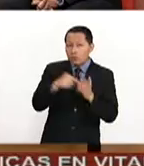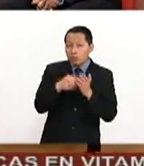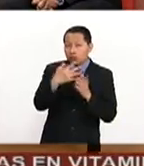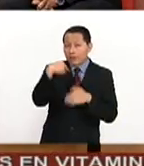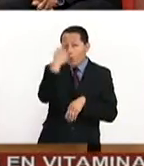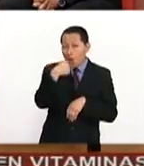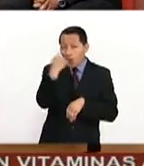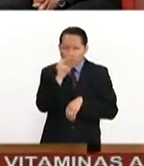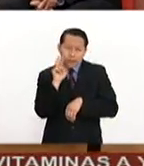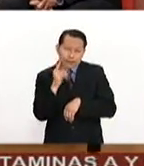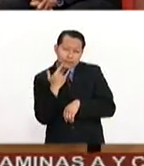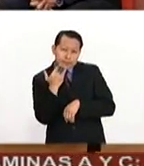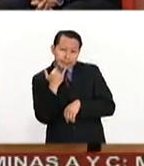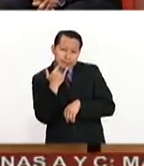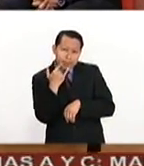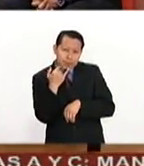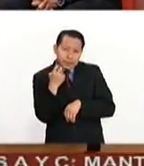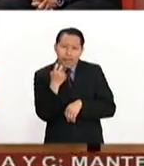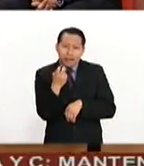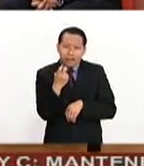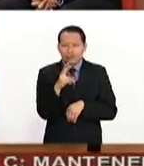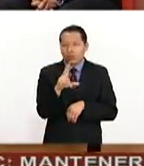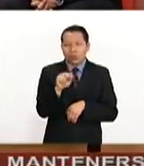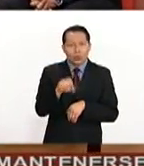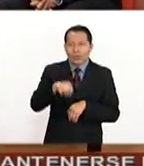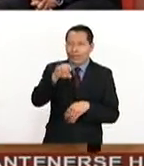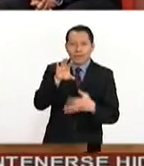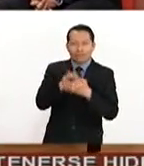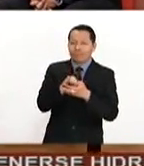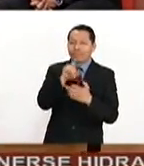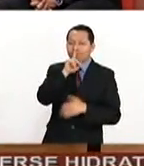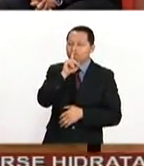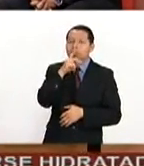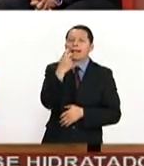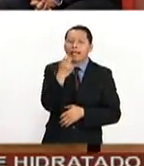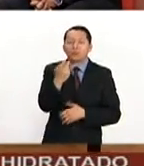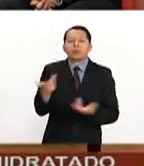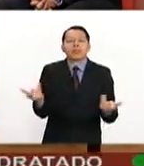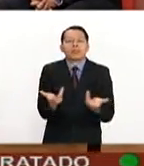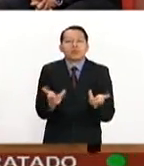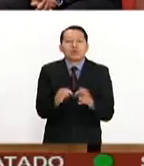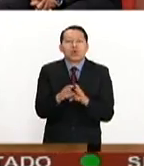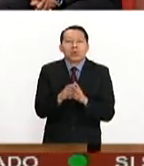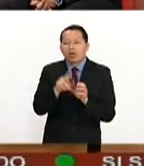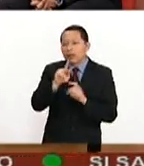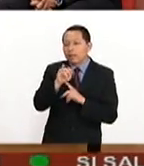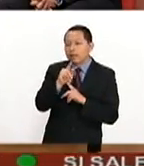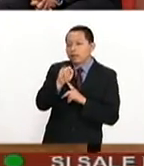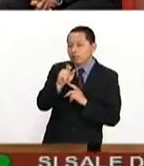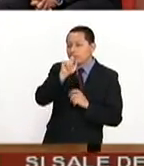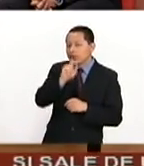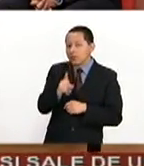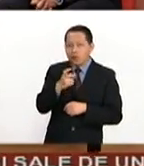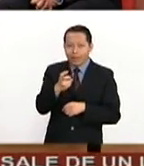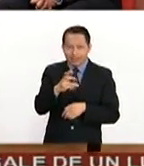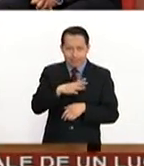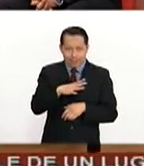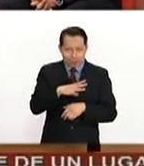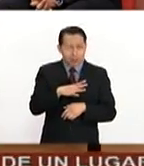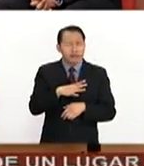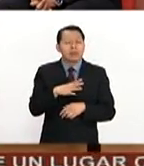y más del 60% de los contenidos no son aptos para sus edades. Entonces, un poco lo que estamos haciendo con Pixela y con esa plataforma